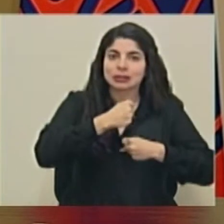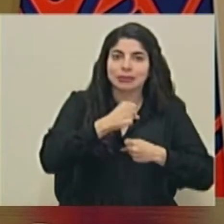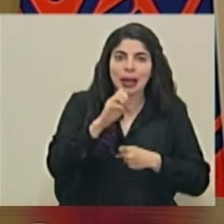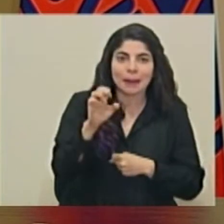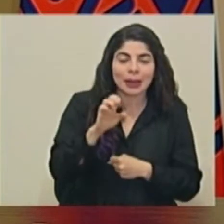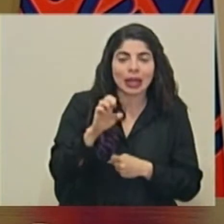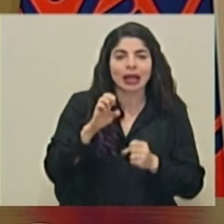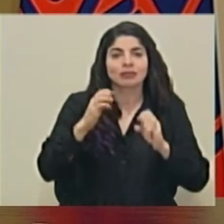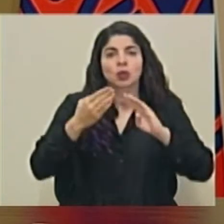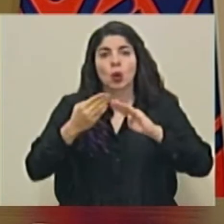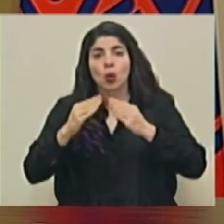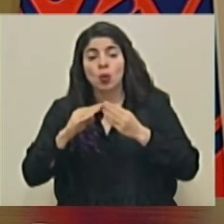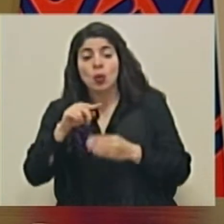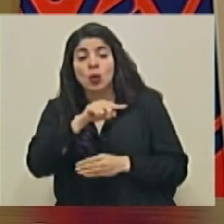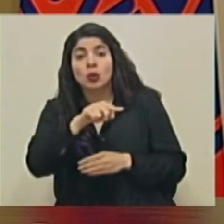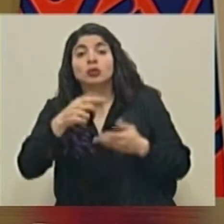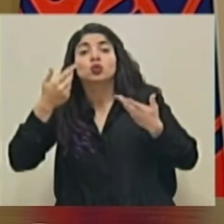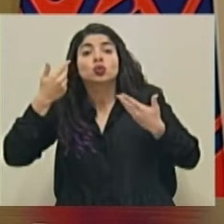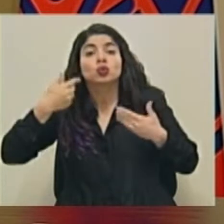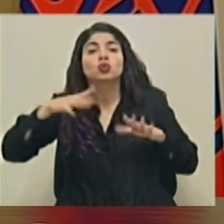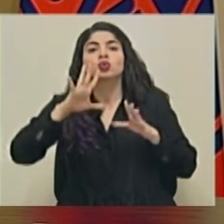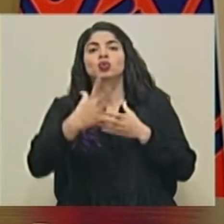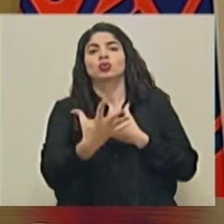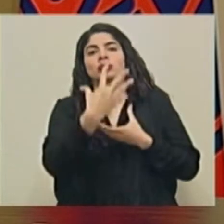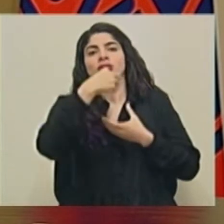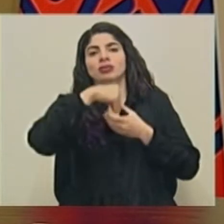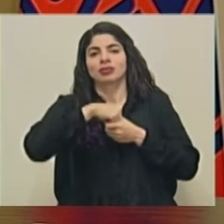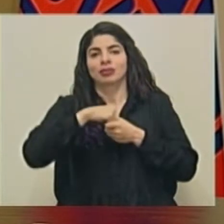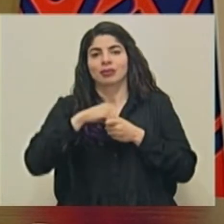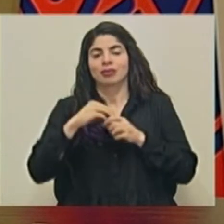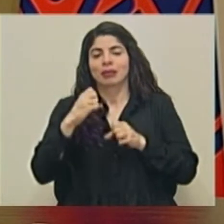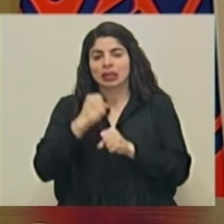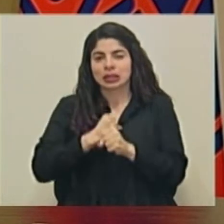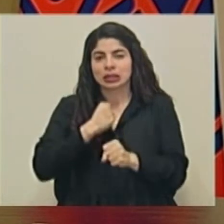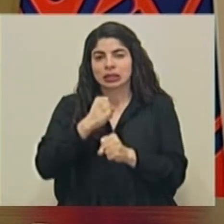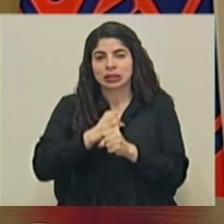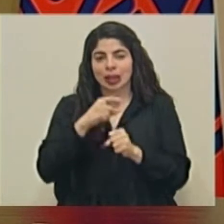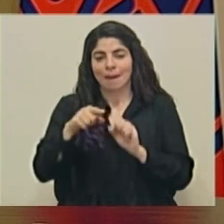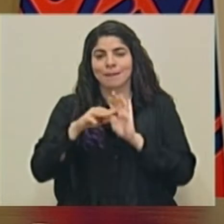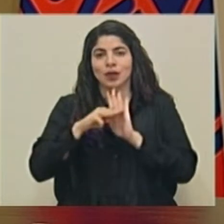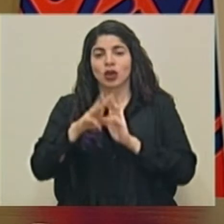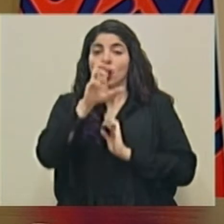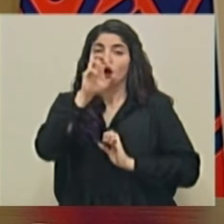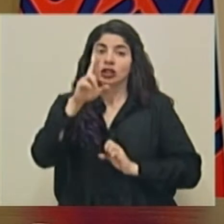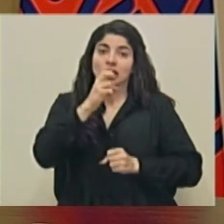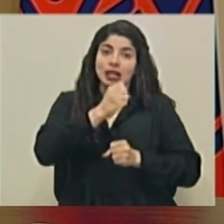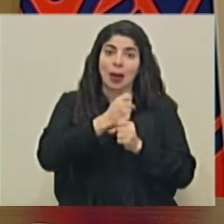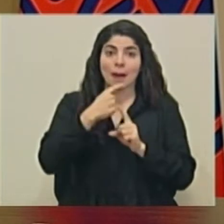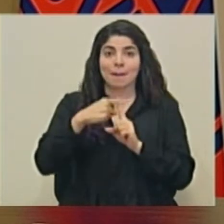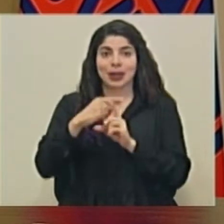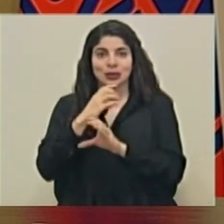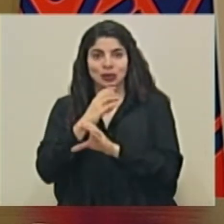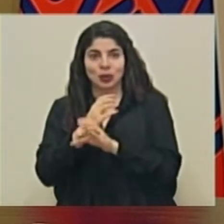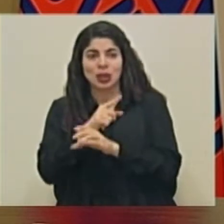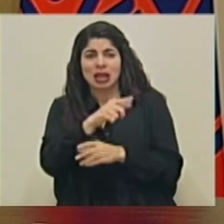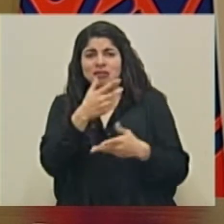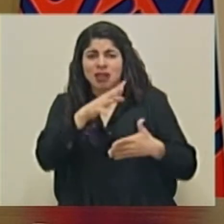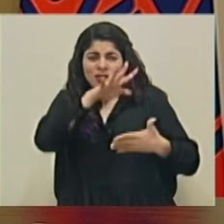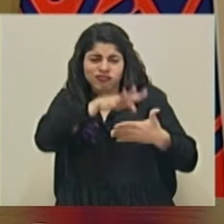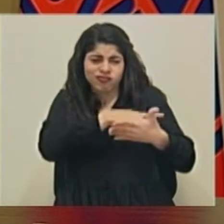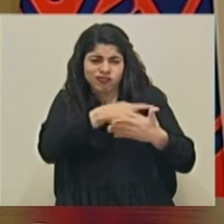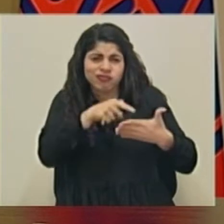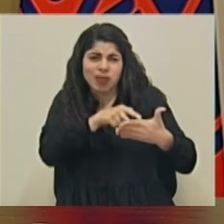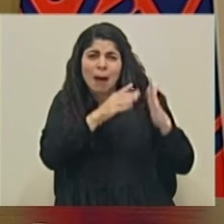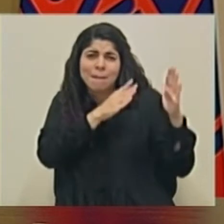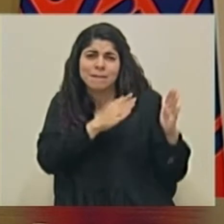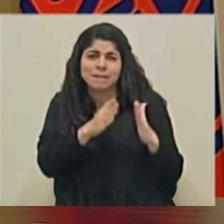que han participado activamente del modelo Costa Rica trabaja y se cuida y han presentado su plan cantonal de